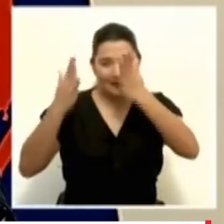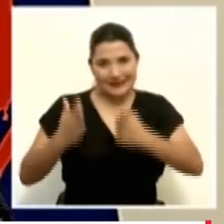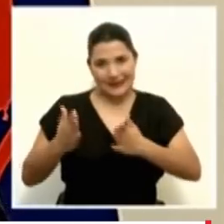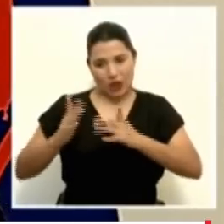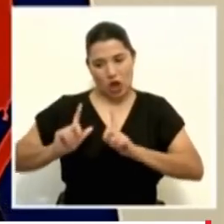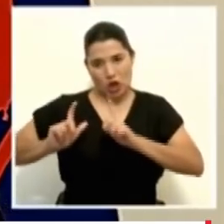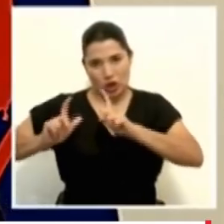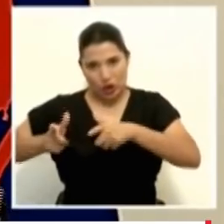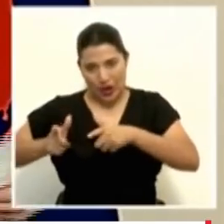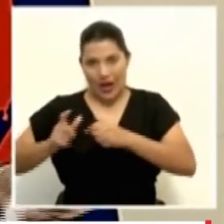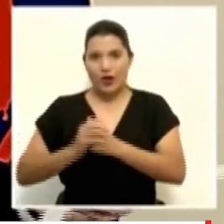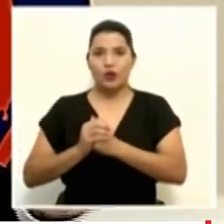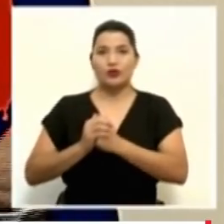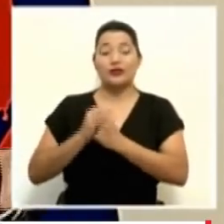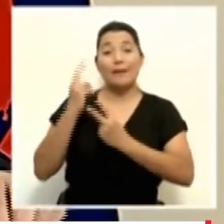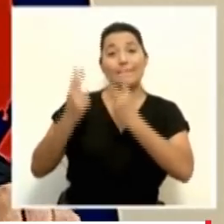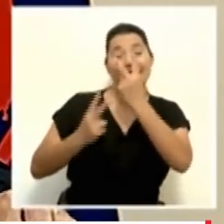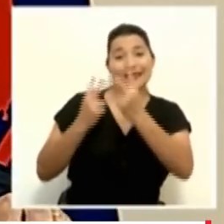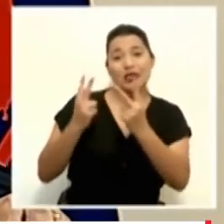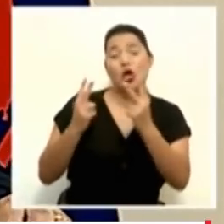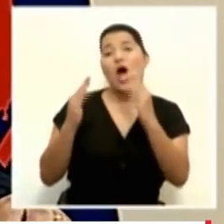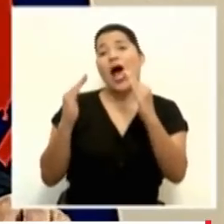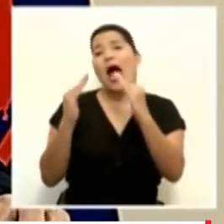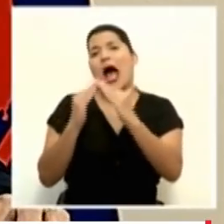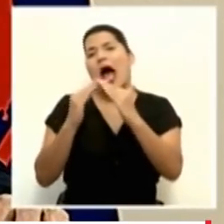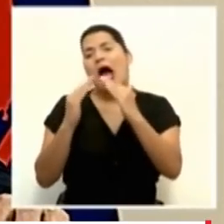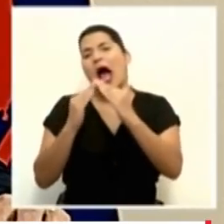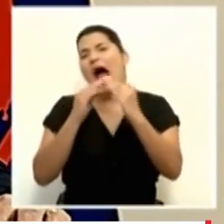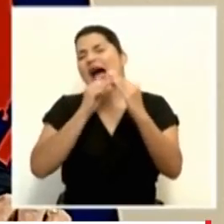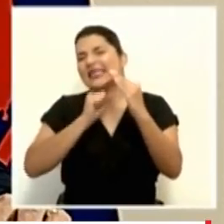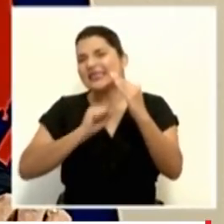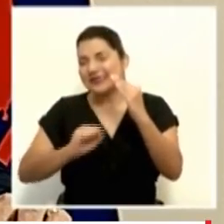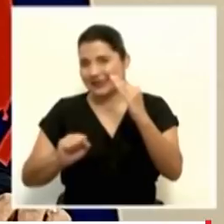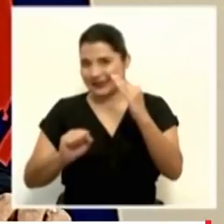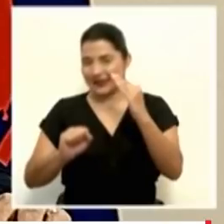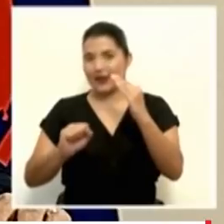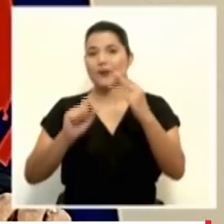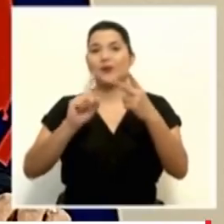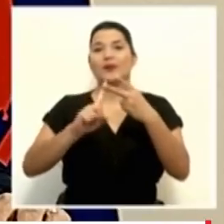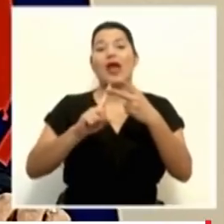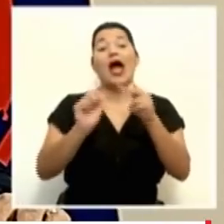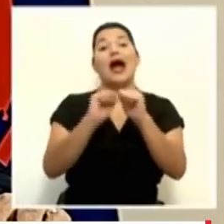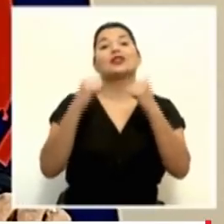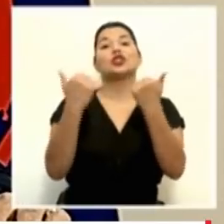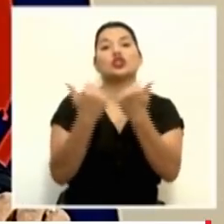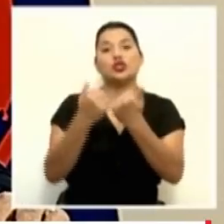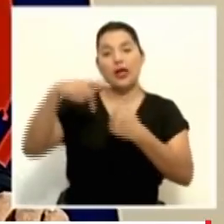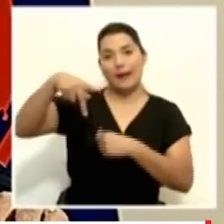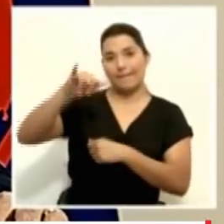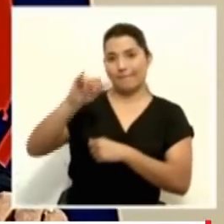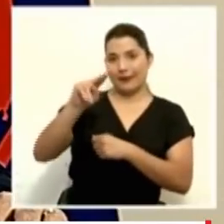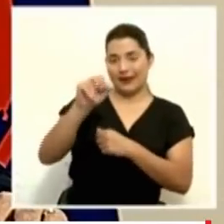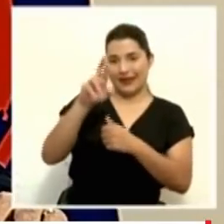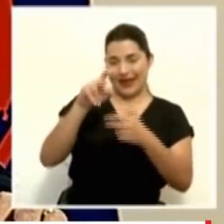los vecinos de Hacienda Vieja 2, Asociación de Vecinos de Pinares, Club de Rotarios de Curriabat, vecinos de